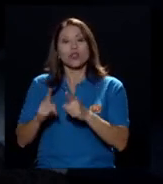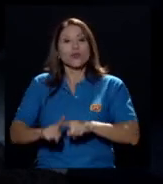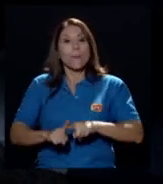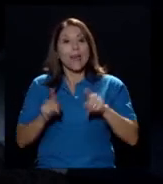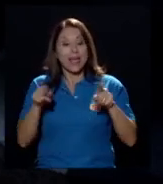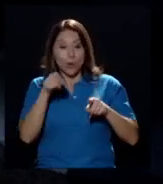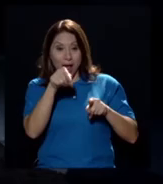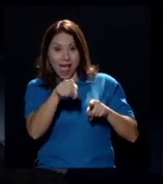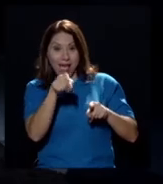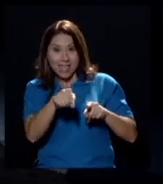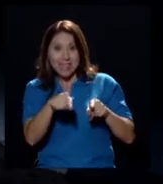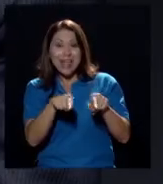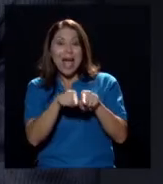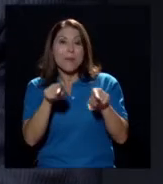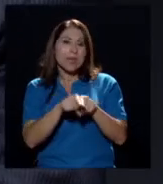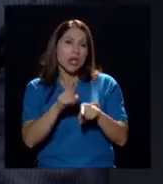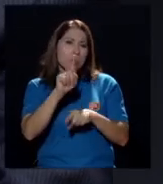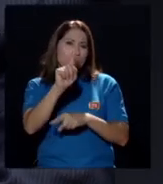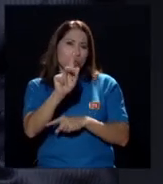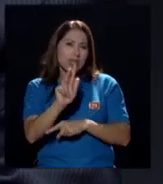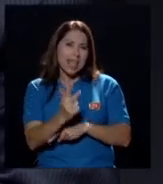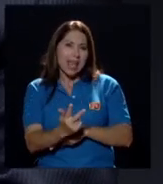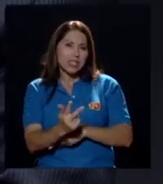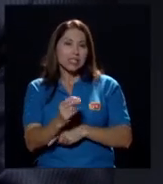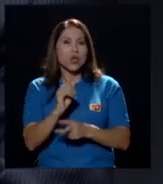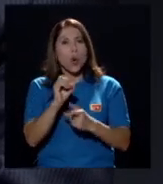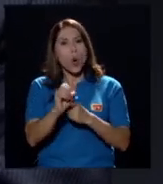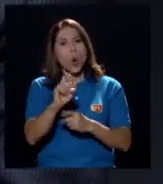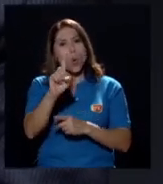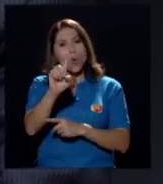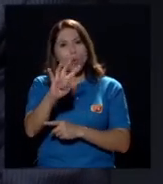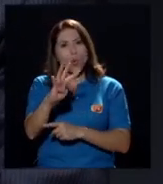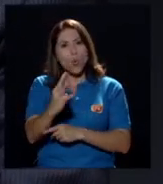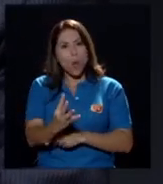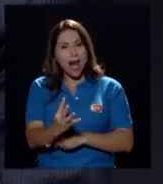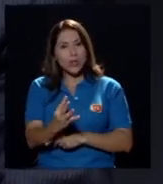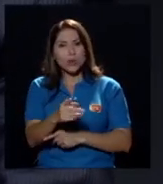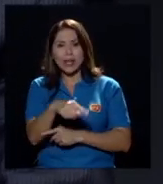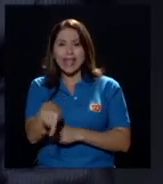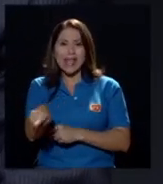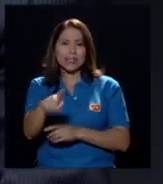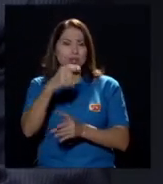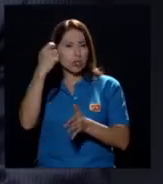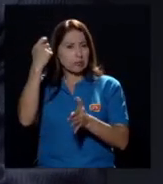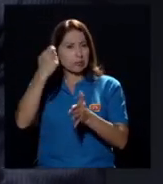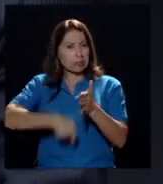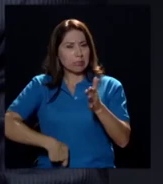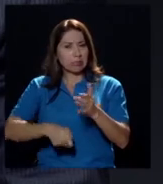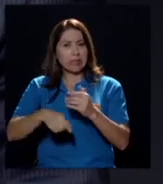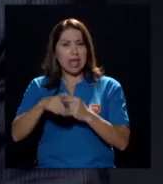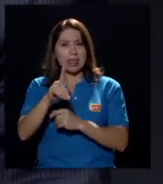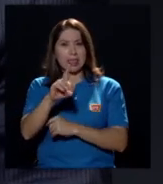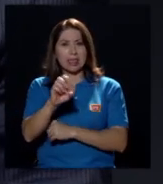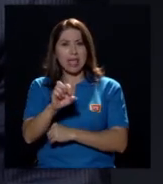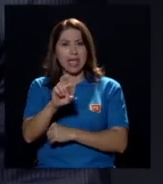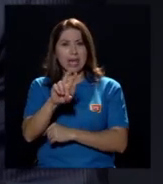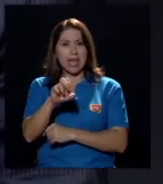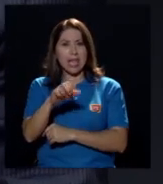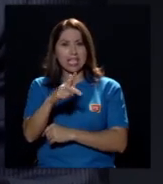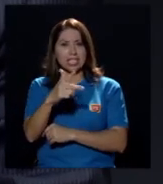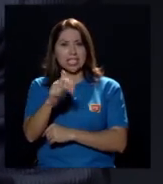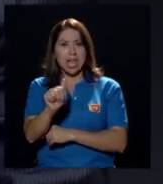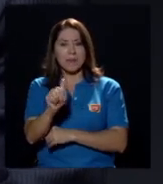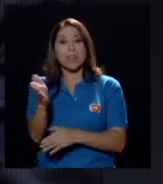un tercio, un cuarto, los cuales son ultraderechistas, algunos neonazistas.